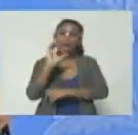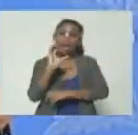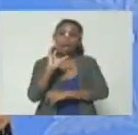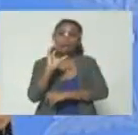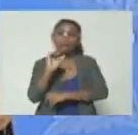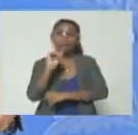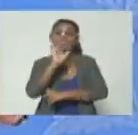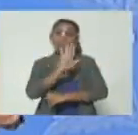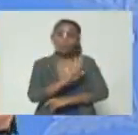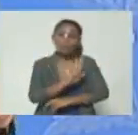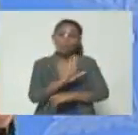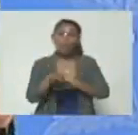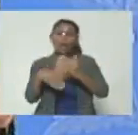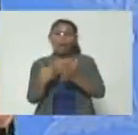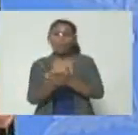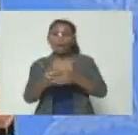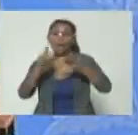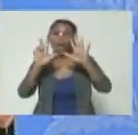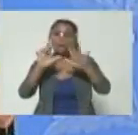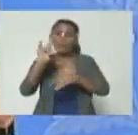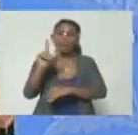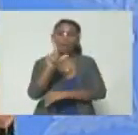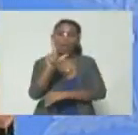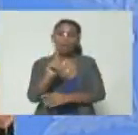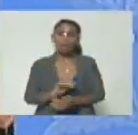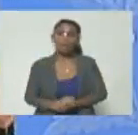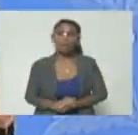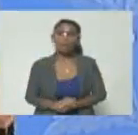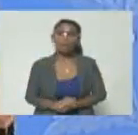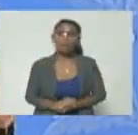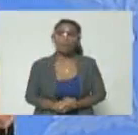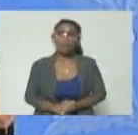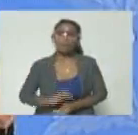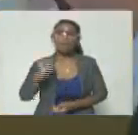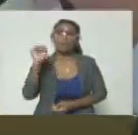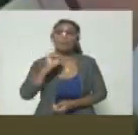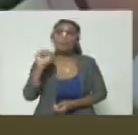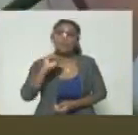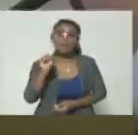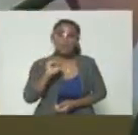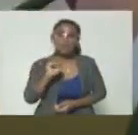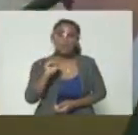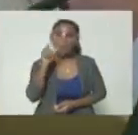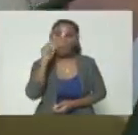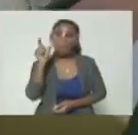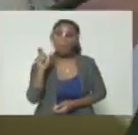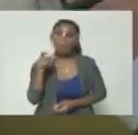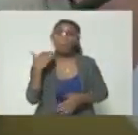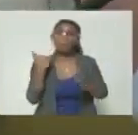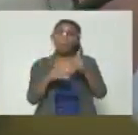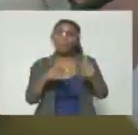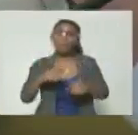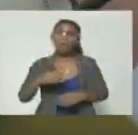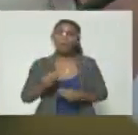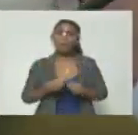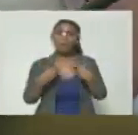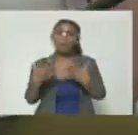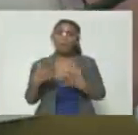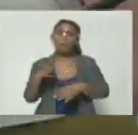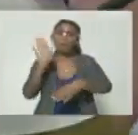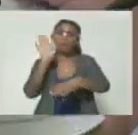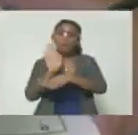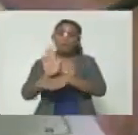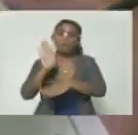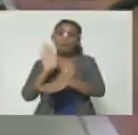los días 5 al 8 de julio sí dice Gilbert Caro vamos a darle con cuidado